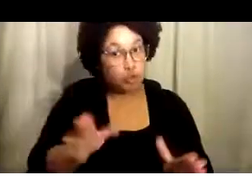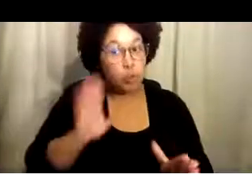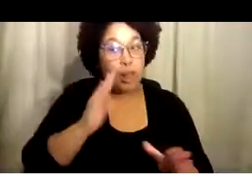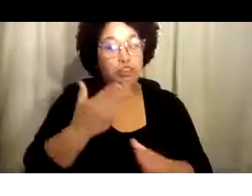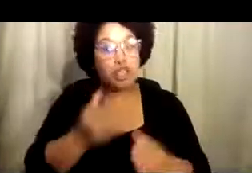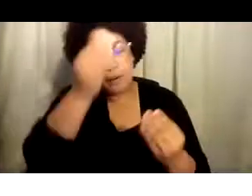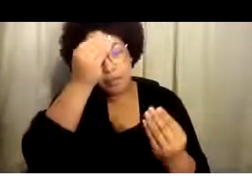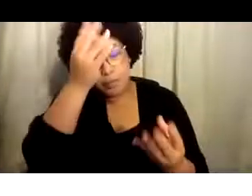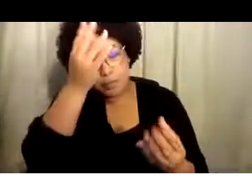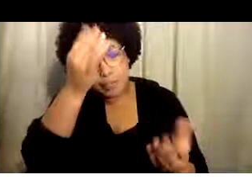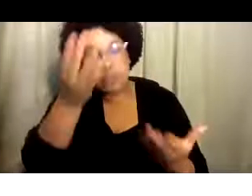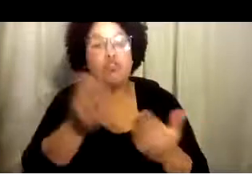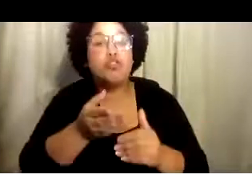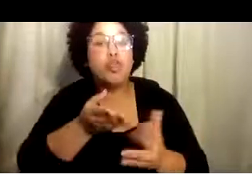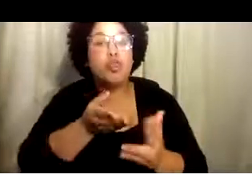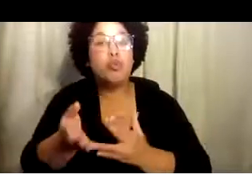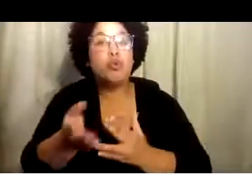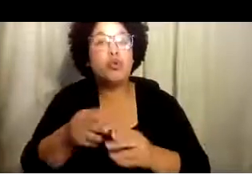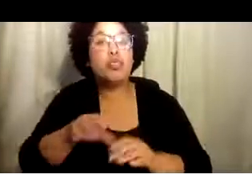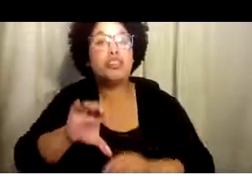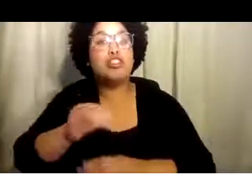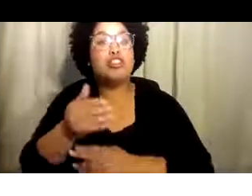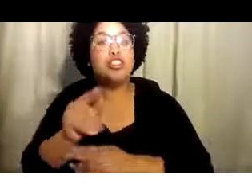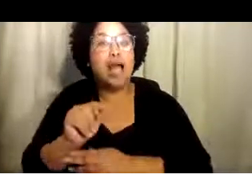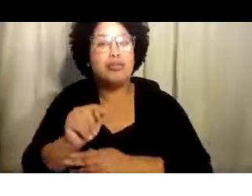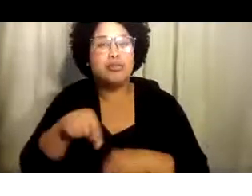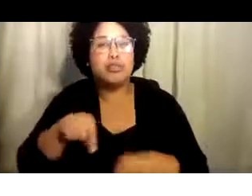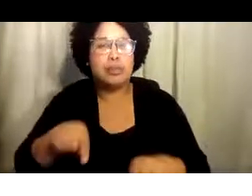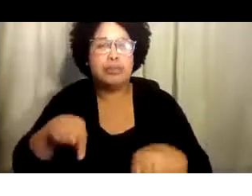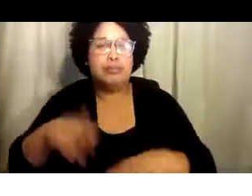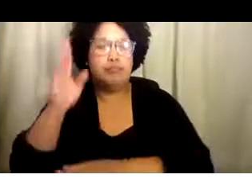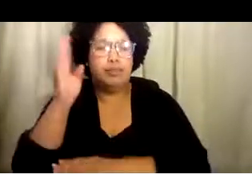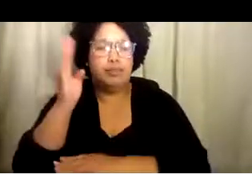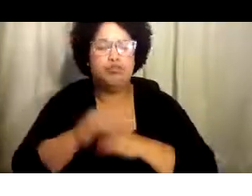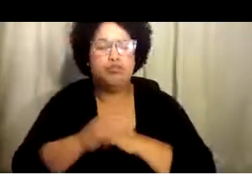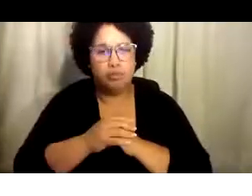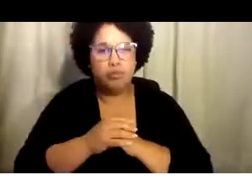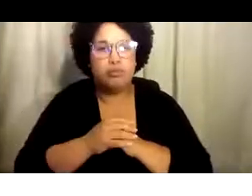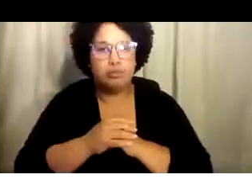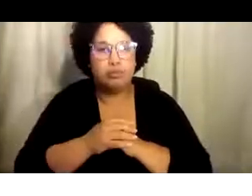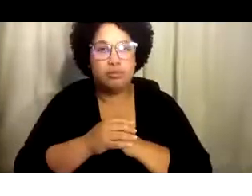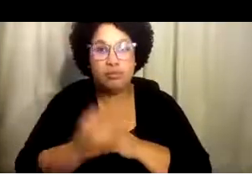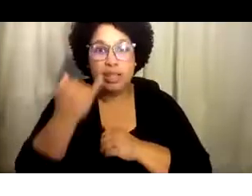presentadores compartirán información por medio de su chat durante el seminario web.